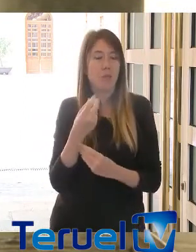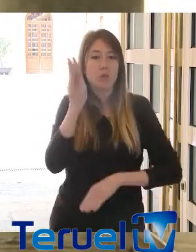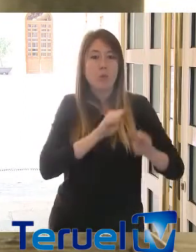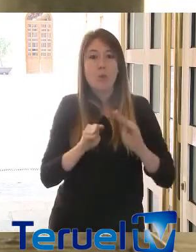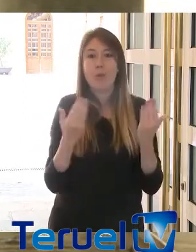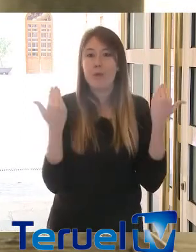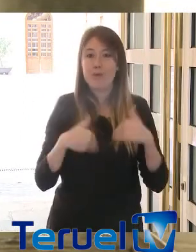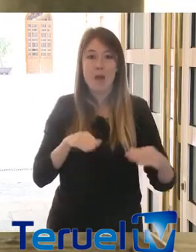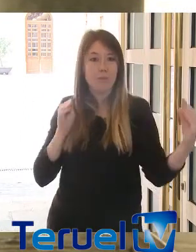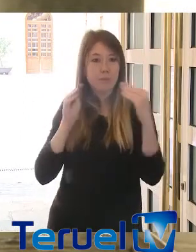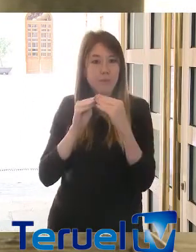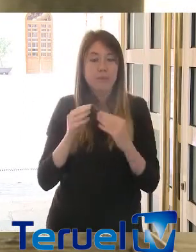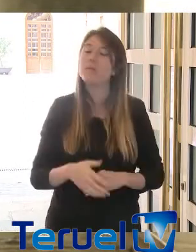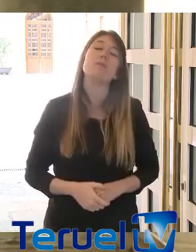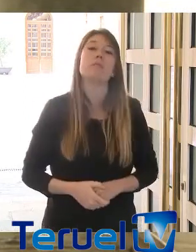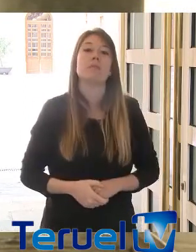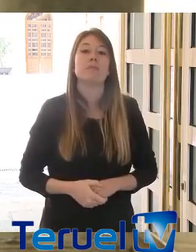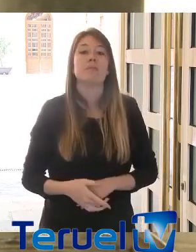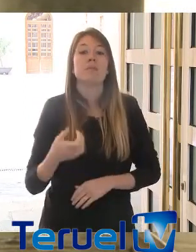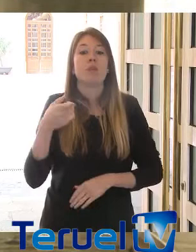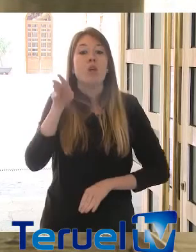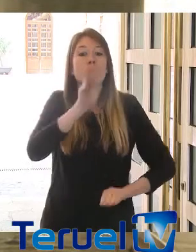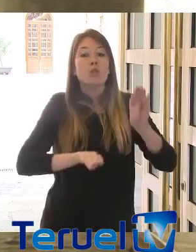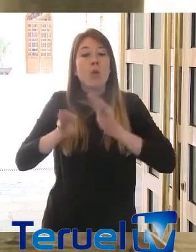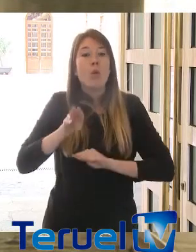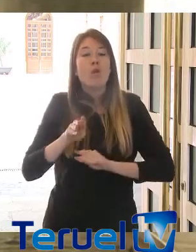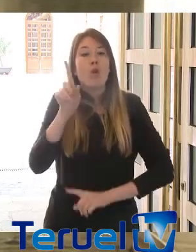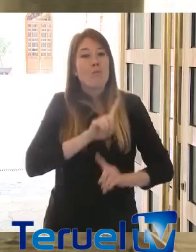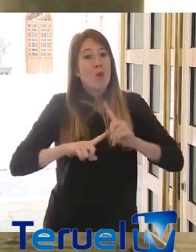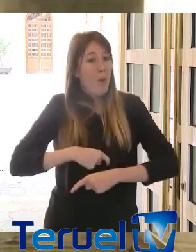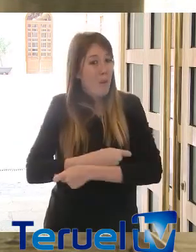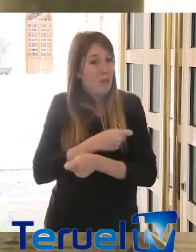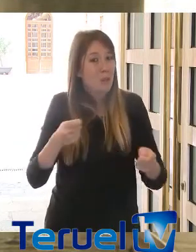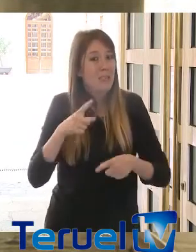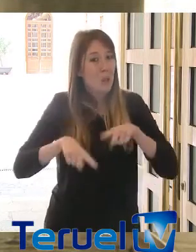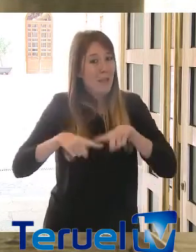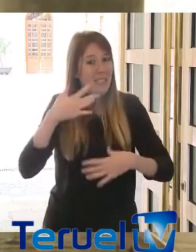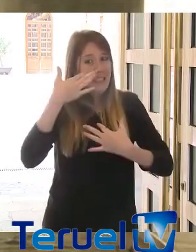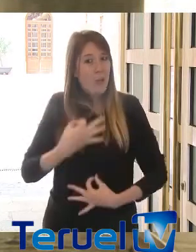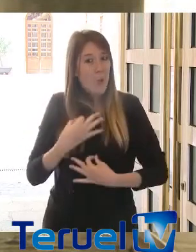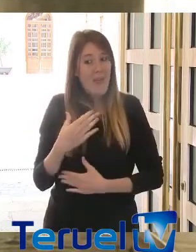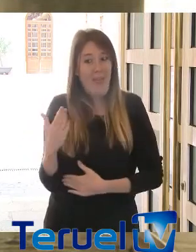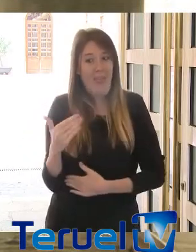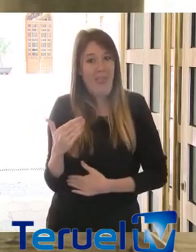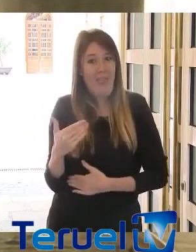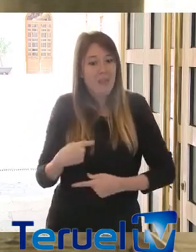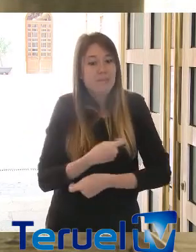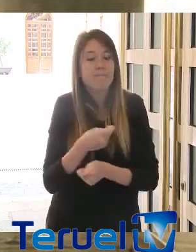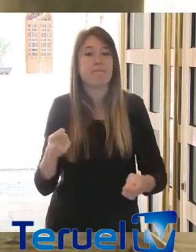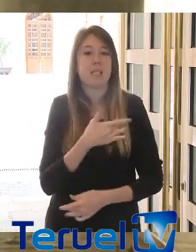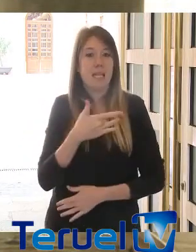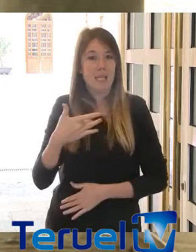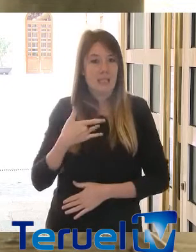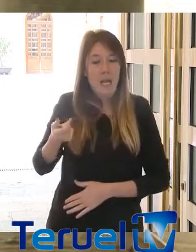Creo que en este momento está bien encauzada la solución del problema de suministro de material de seguridad para sanitarios, para